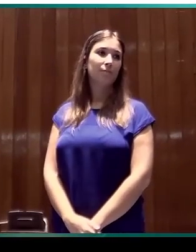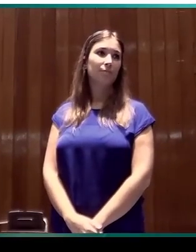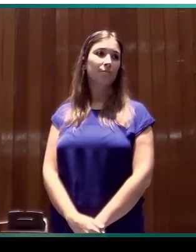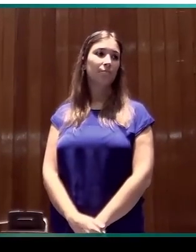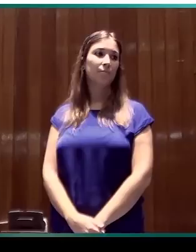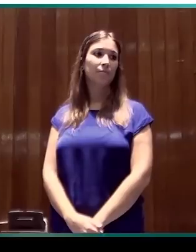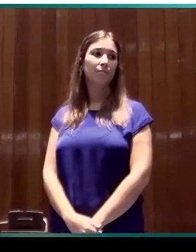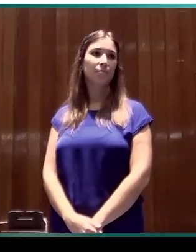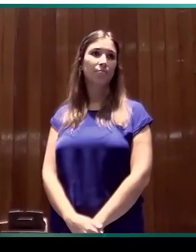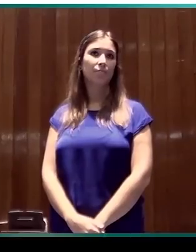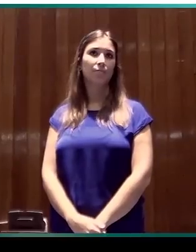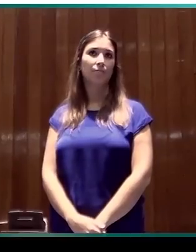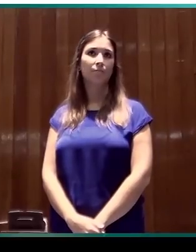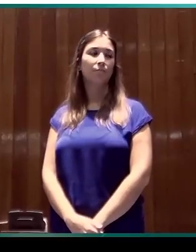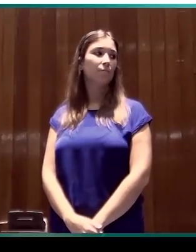Aplausos